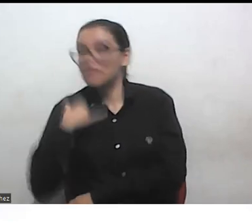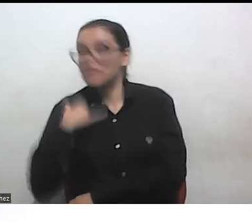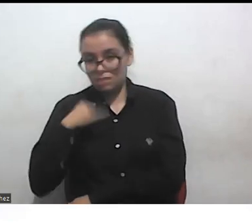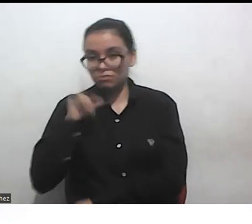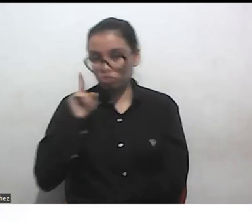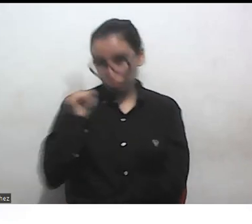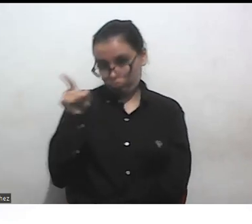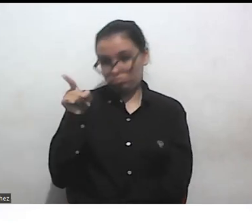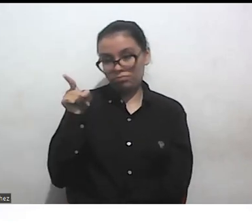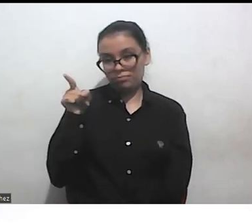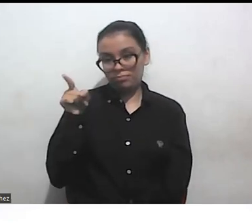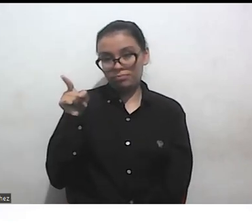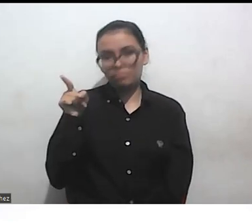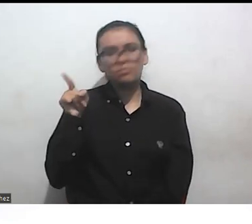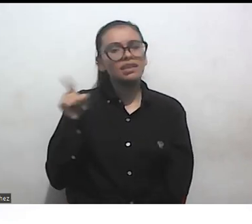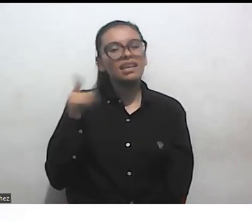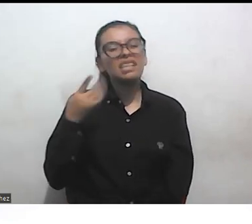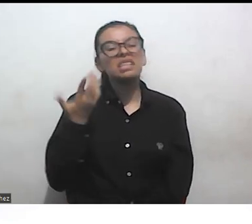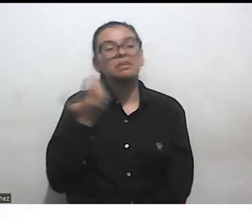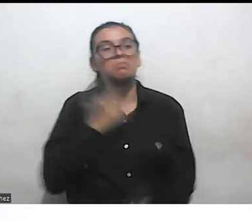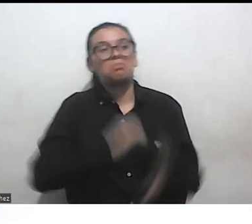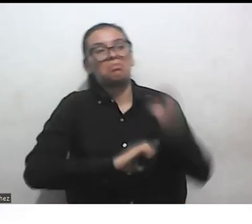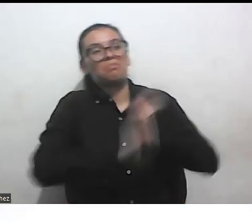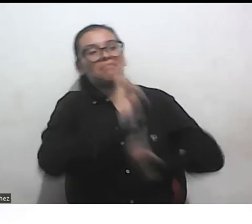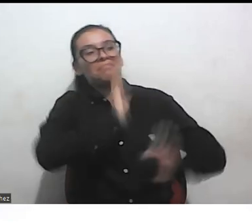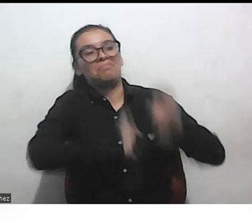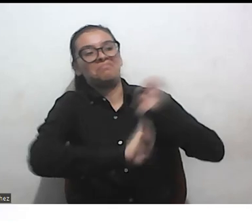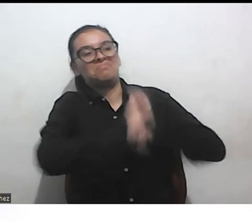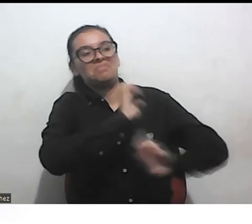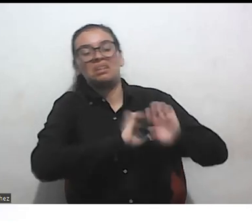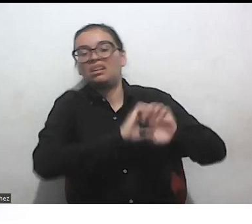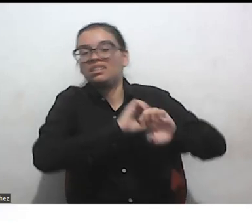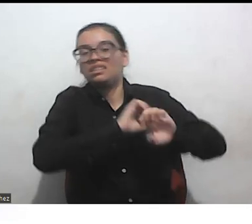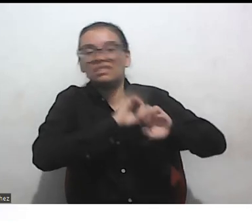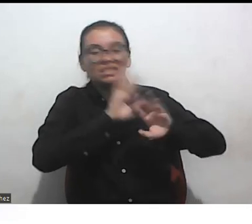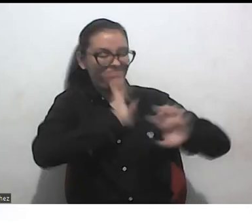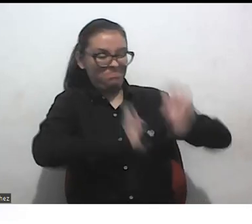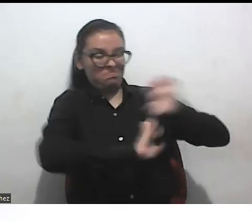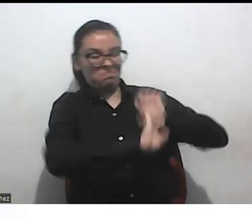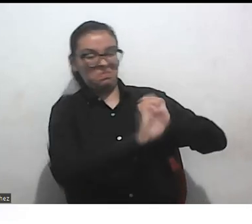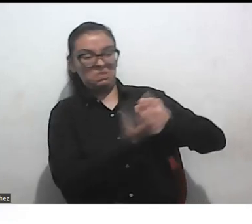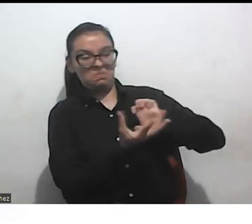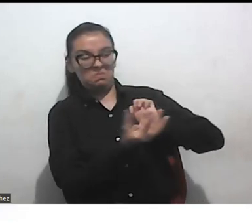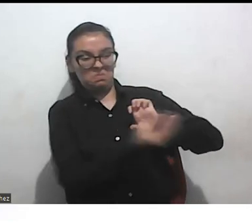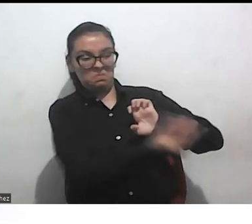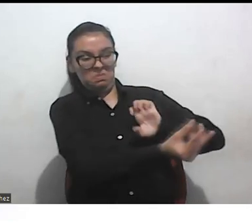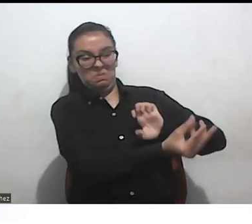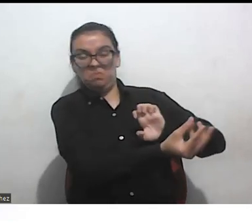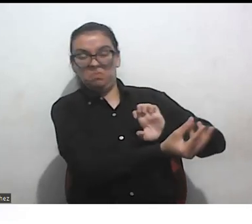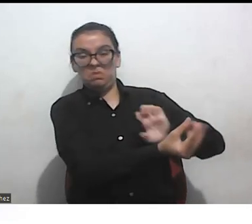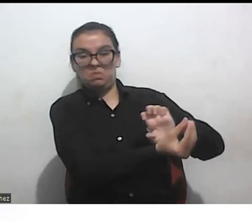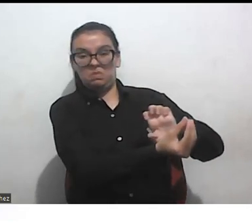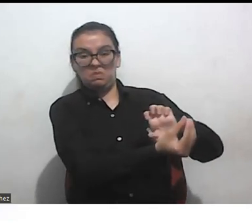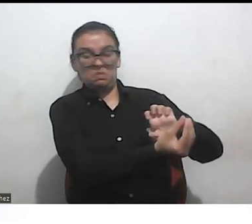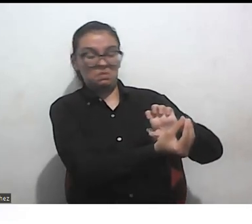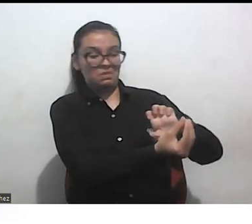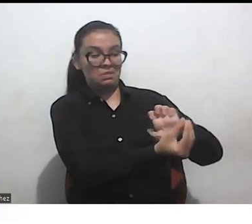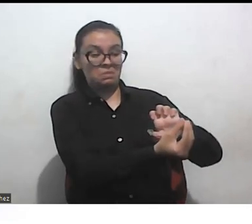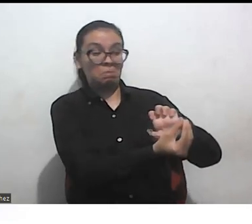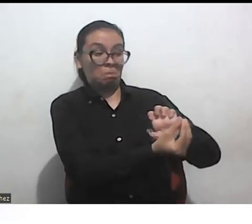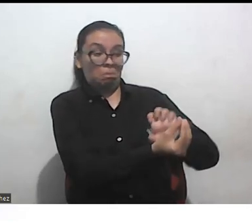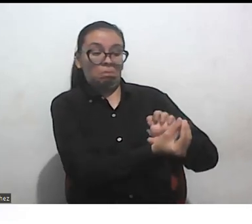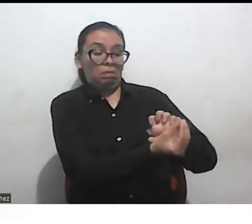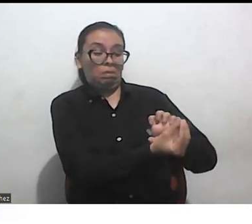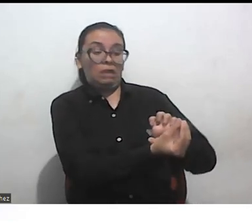considera rechazable evidentemente rechazable aborre aborrecido